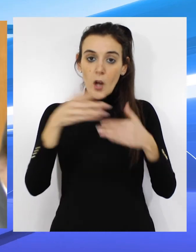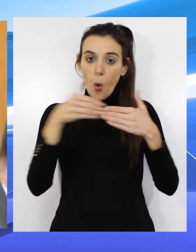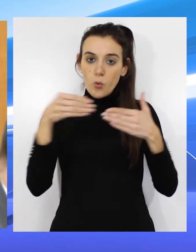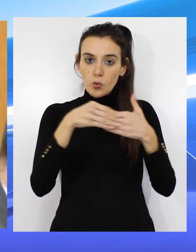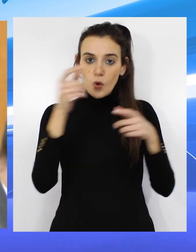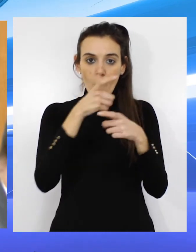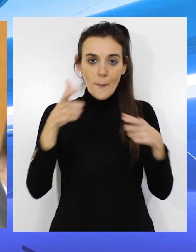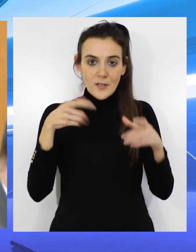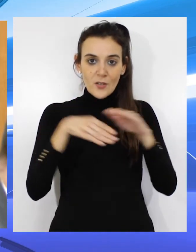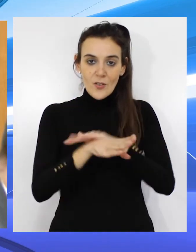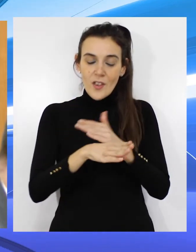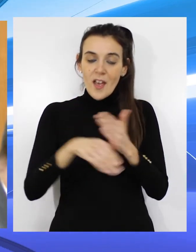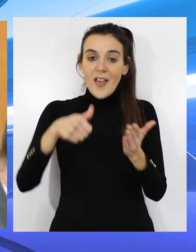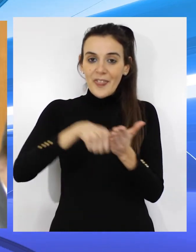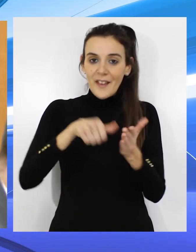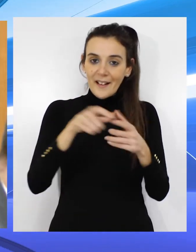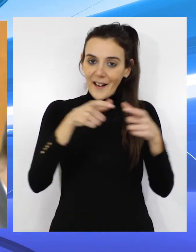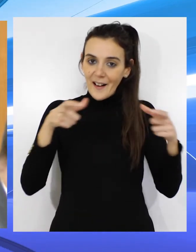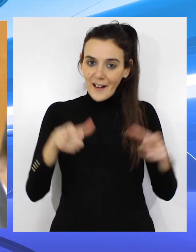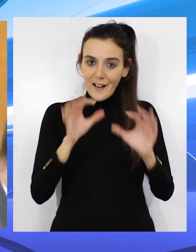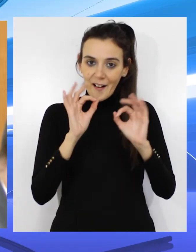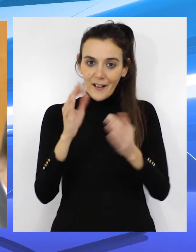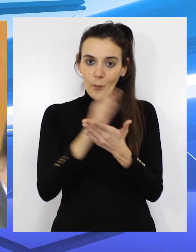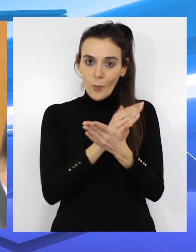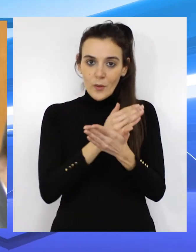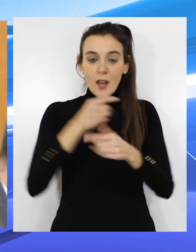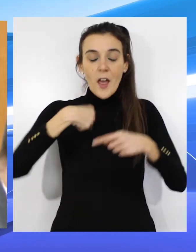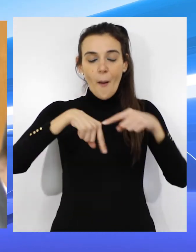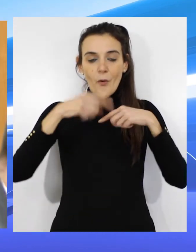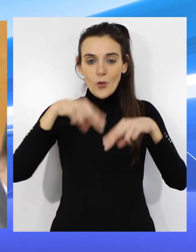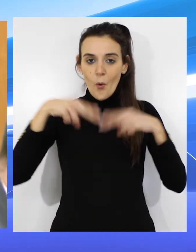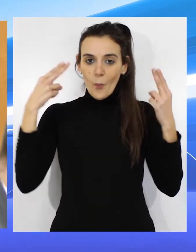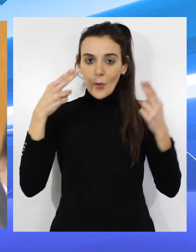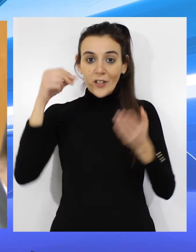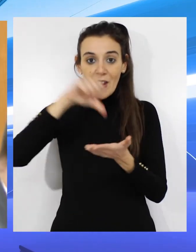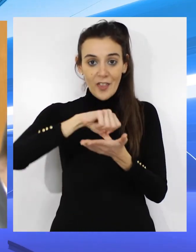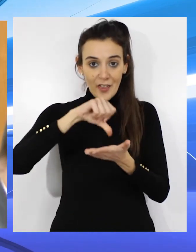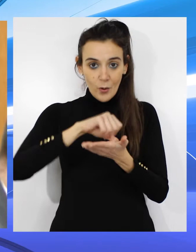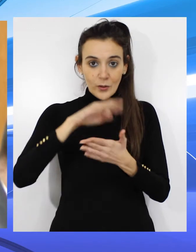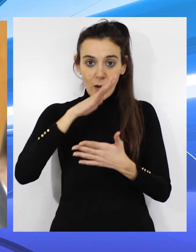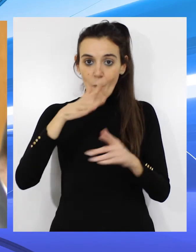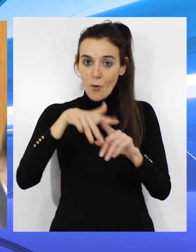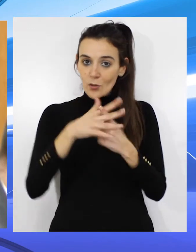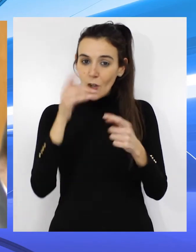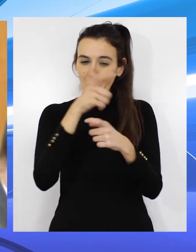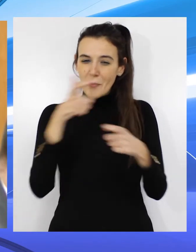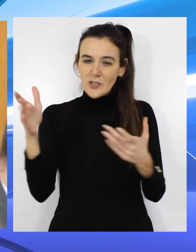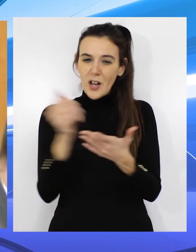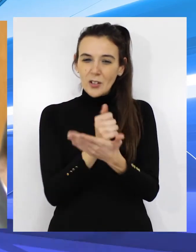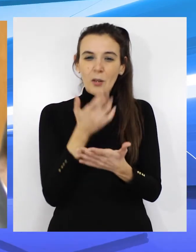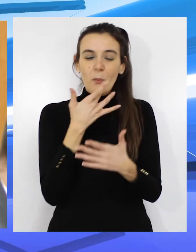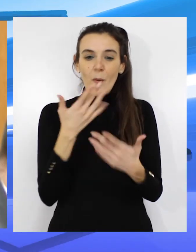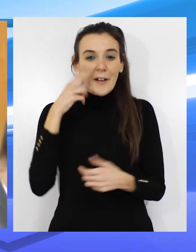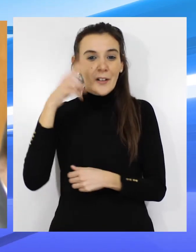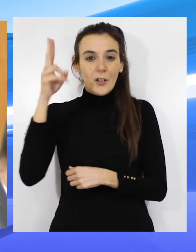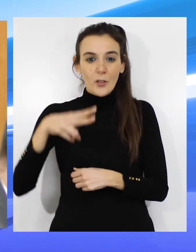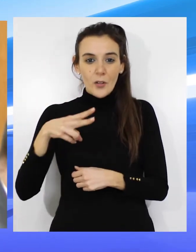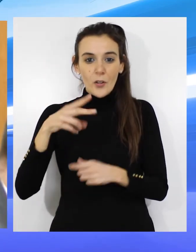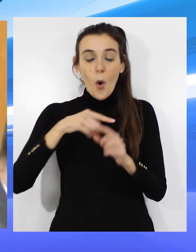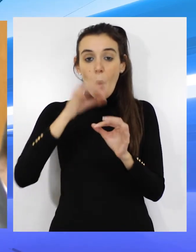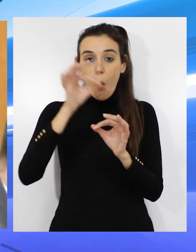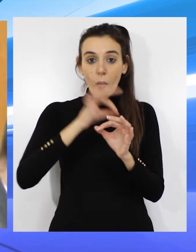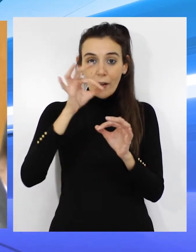usuarios susceptibles de la obtención del carné de bonificación económica en uso del transporte público en nuestra ciudad por parte de aquellas personas que tengan